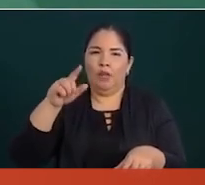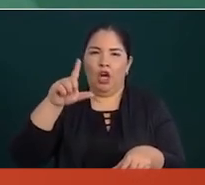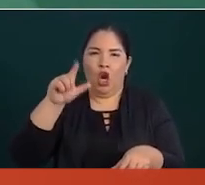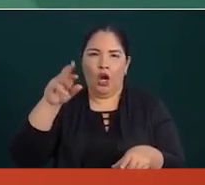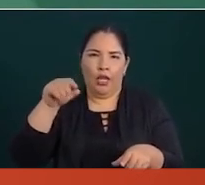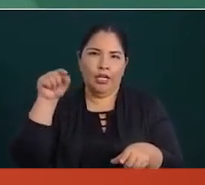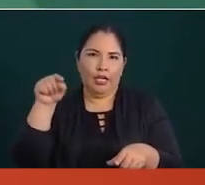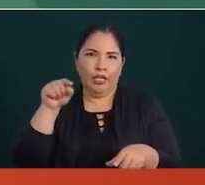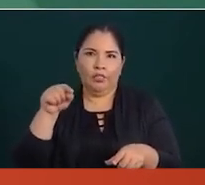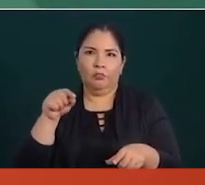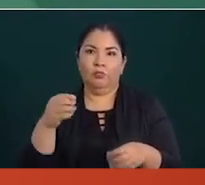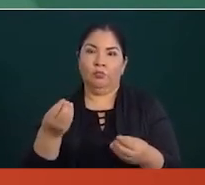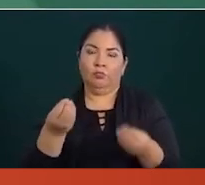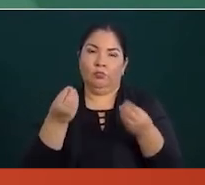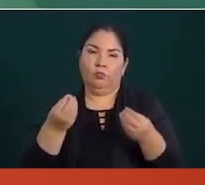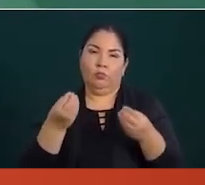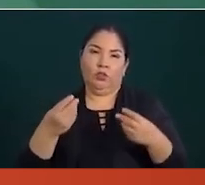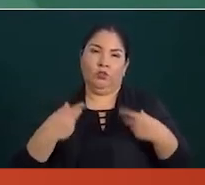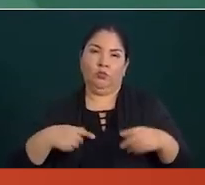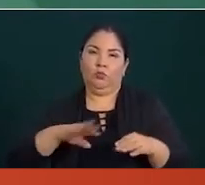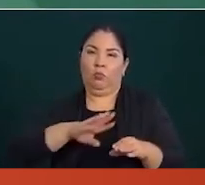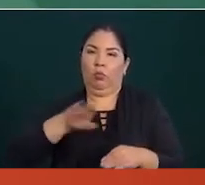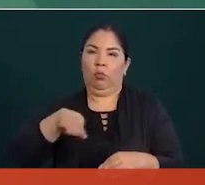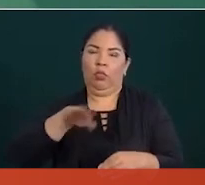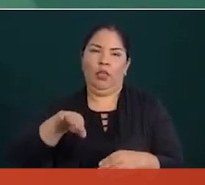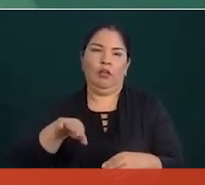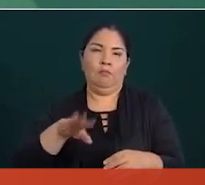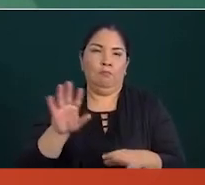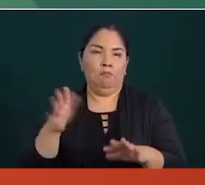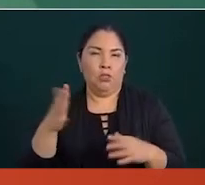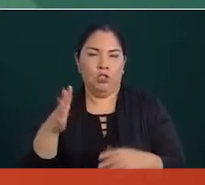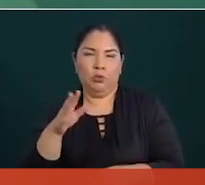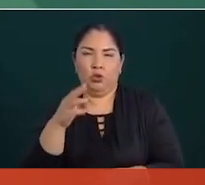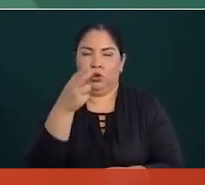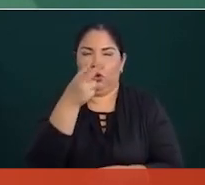iban a perder la vida más de 200 inocentes